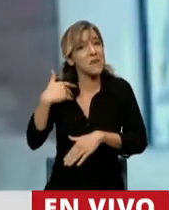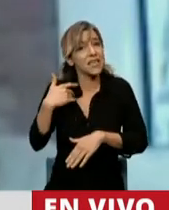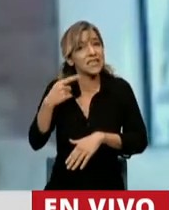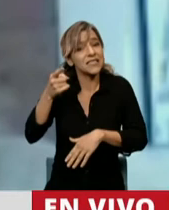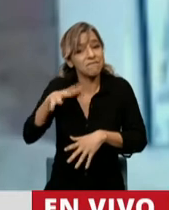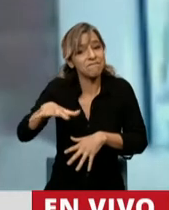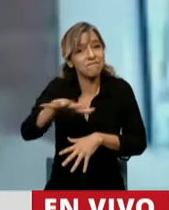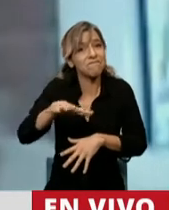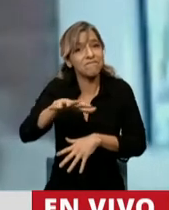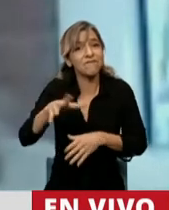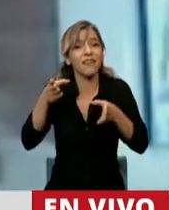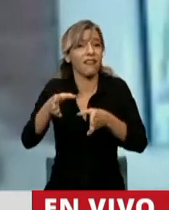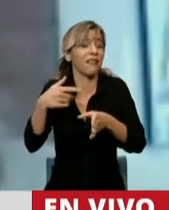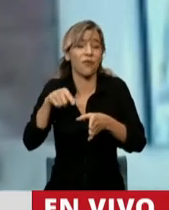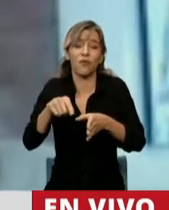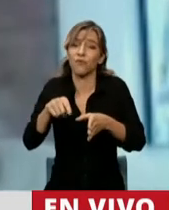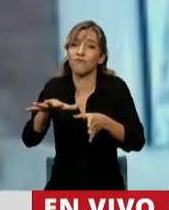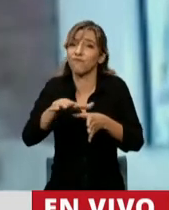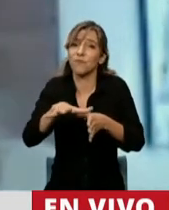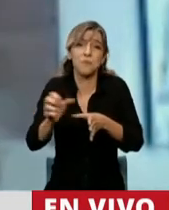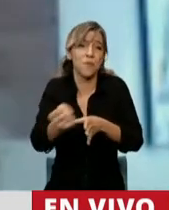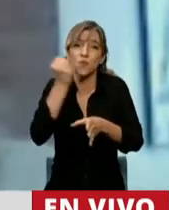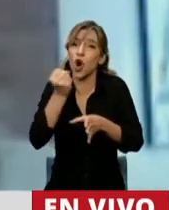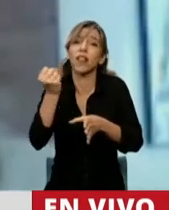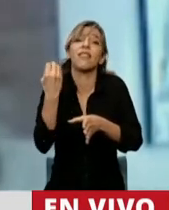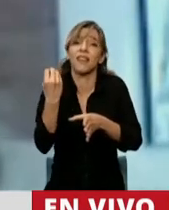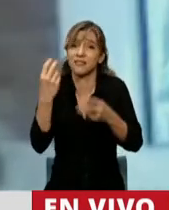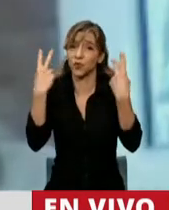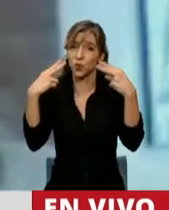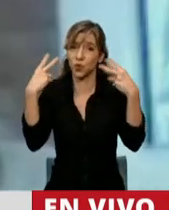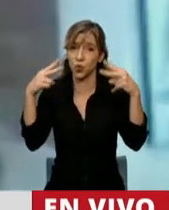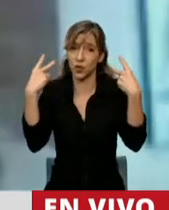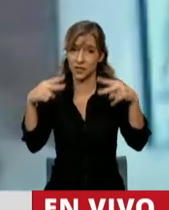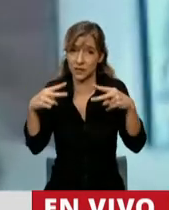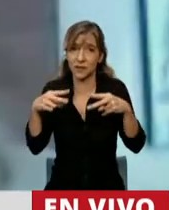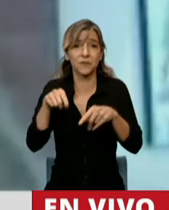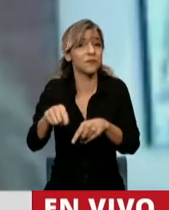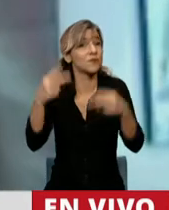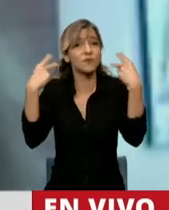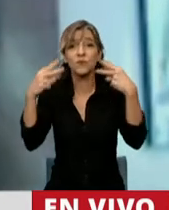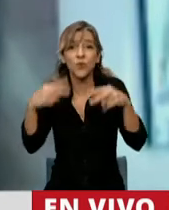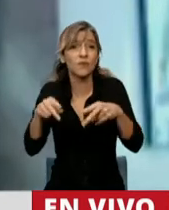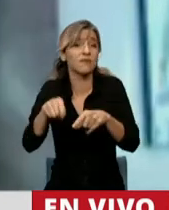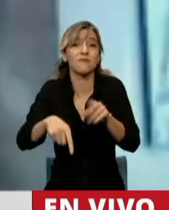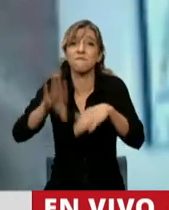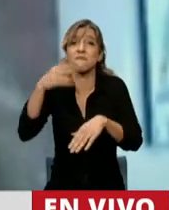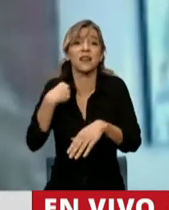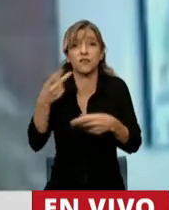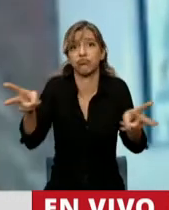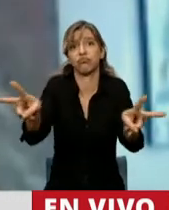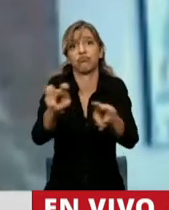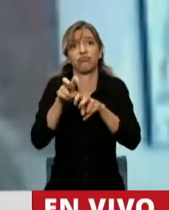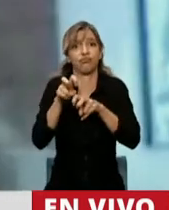muy importante para Río Negro y que es el sector del turismo, que es uno de los motores principales de la economía de mi provincia